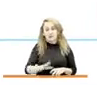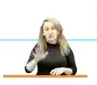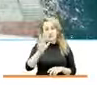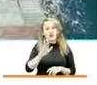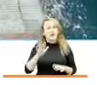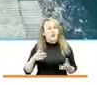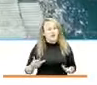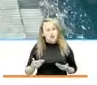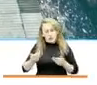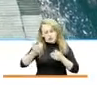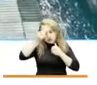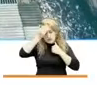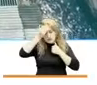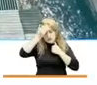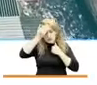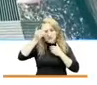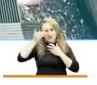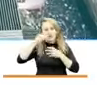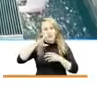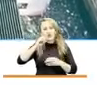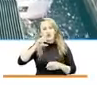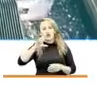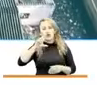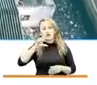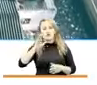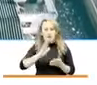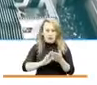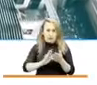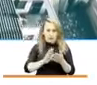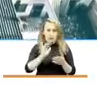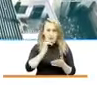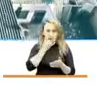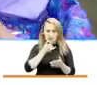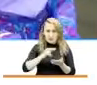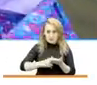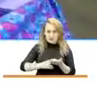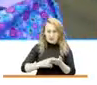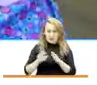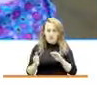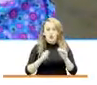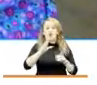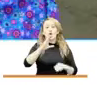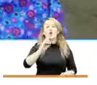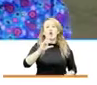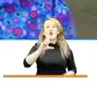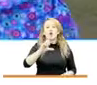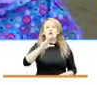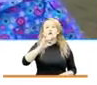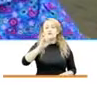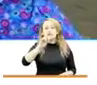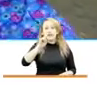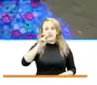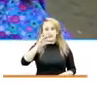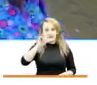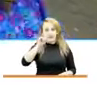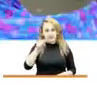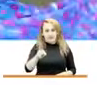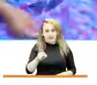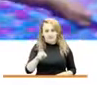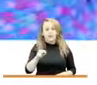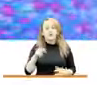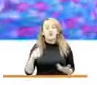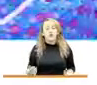de conciencias para que se involucren con sus conocimientos a la investigación de gran cantidad de